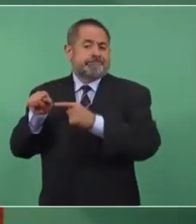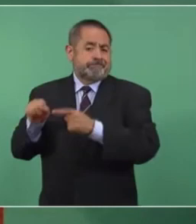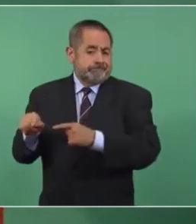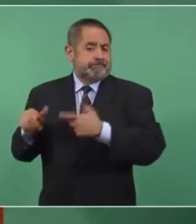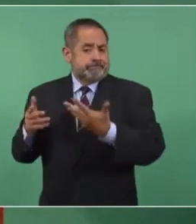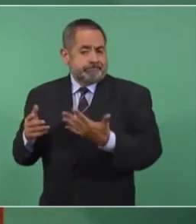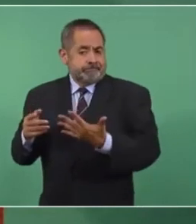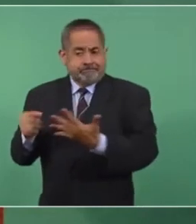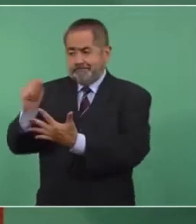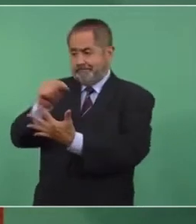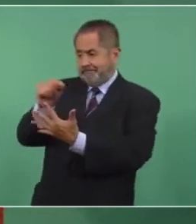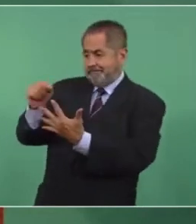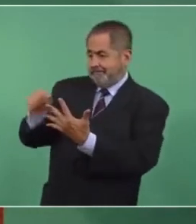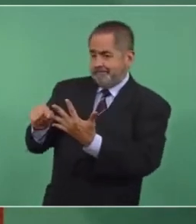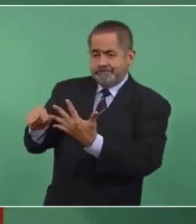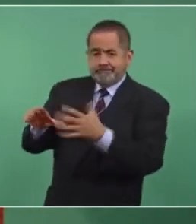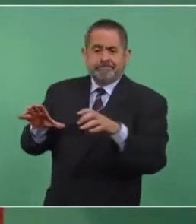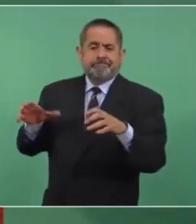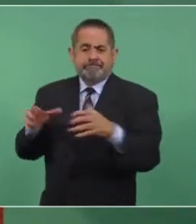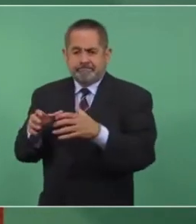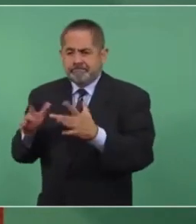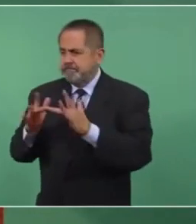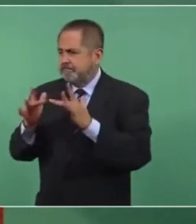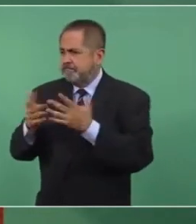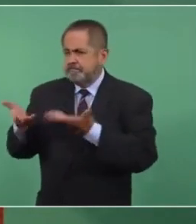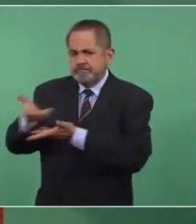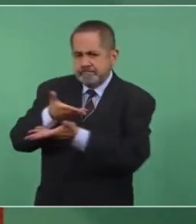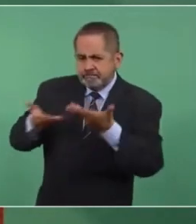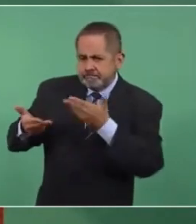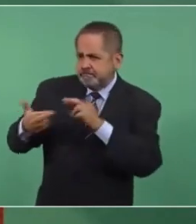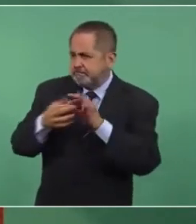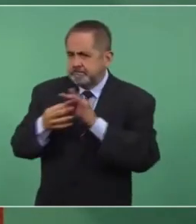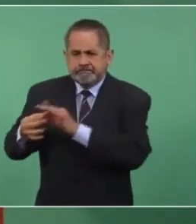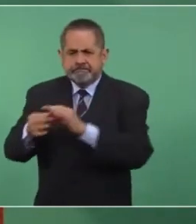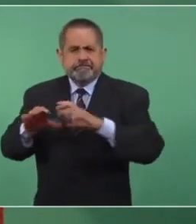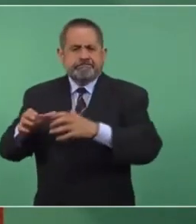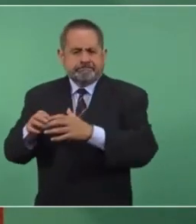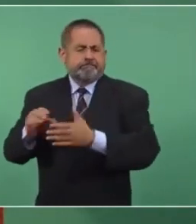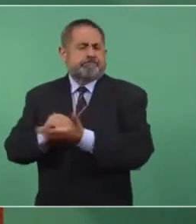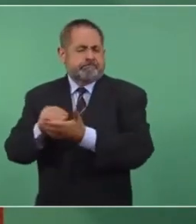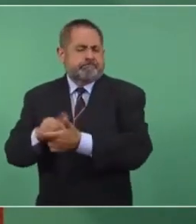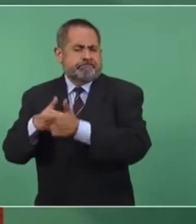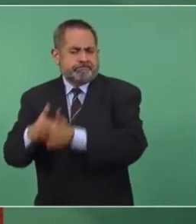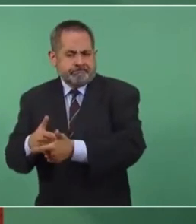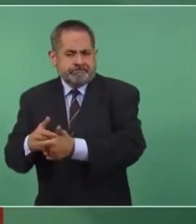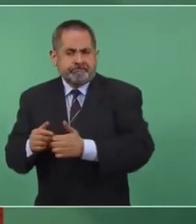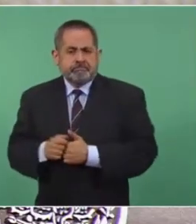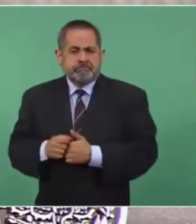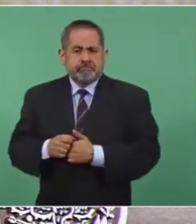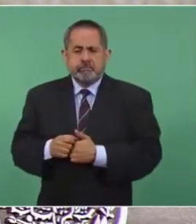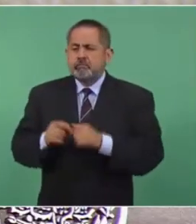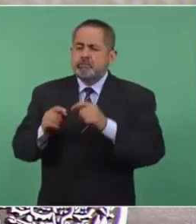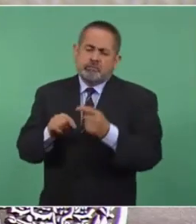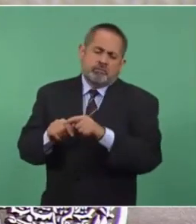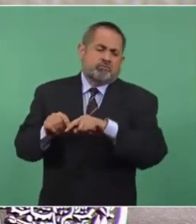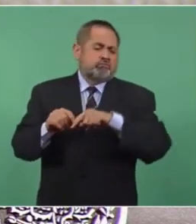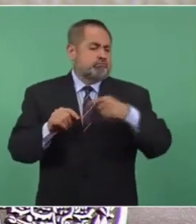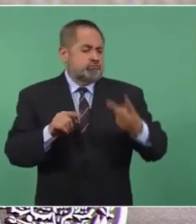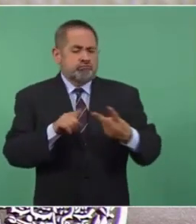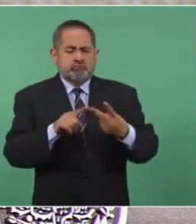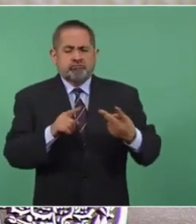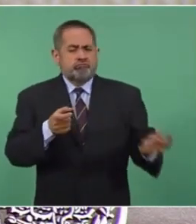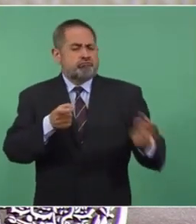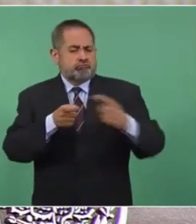todas estas áreas puedan tener interconexión. Y van a subsistir como subsidiarias o